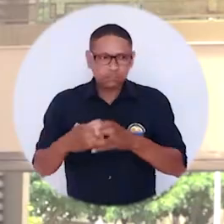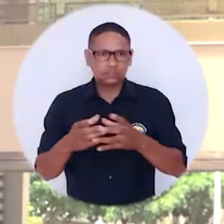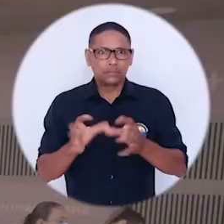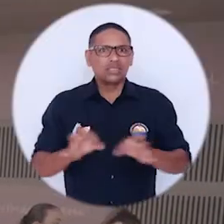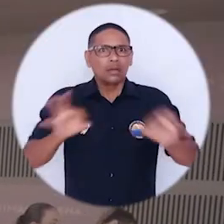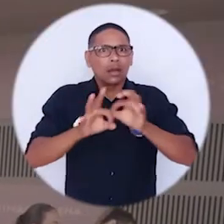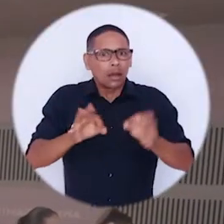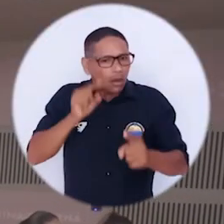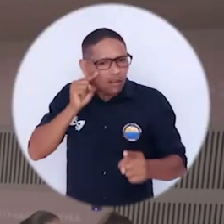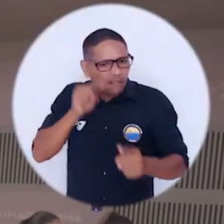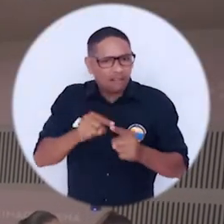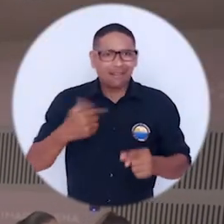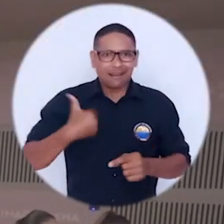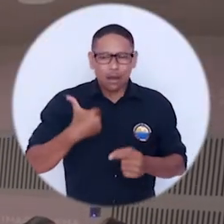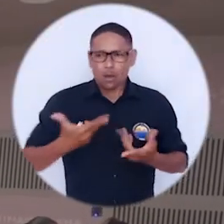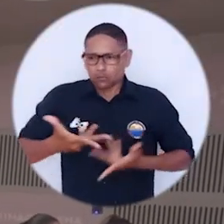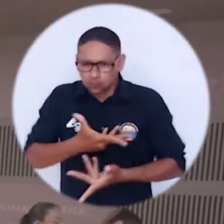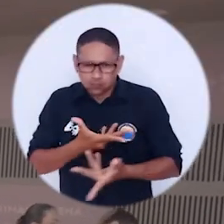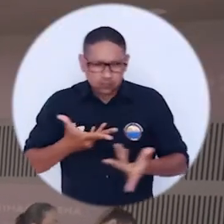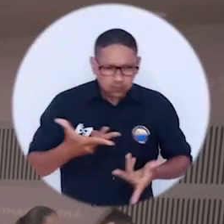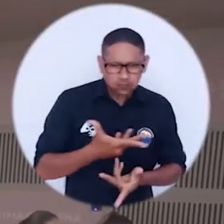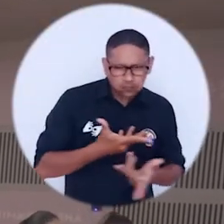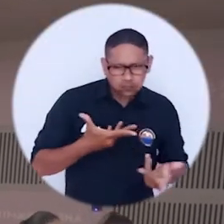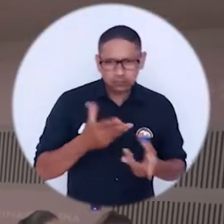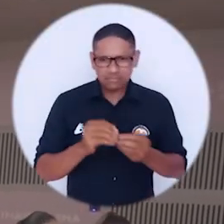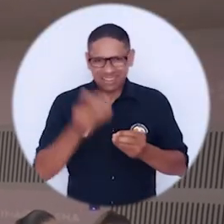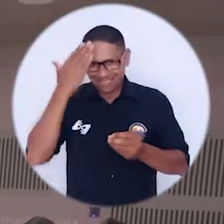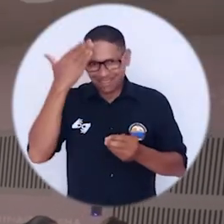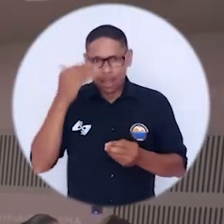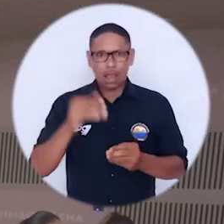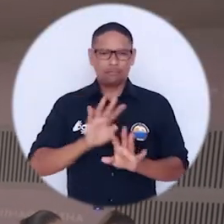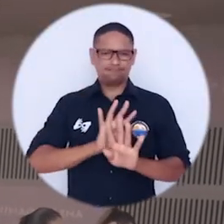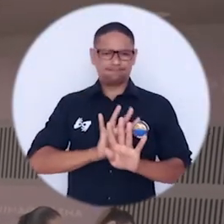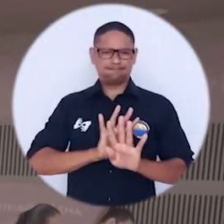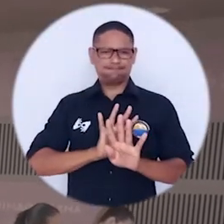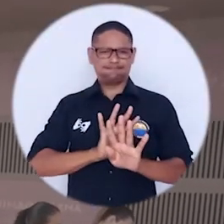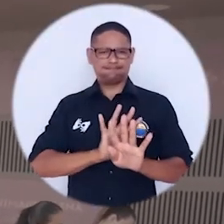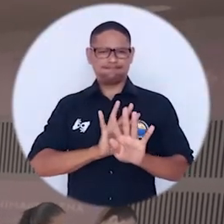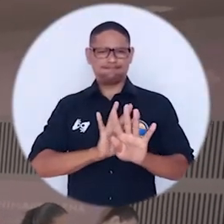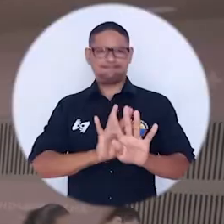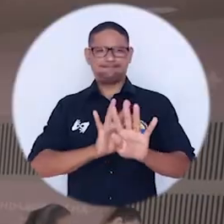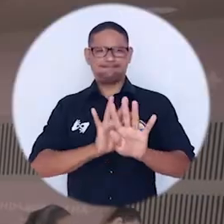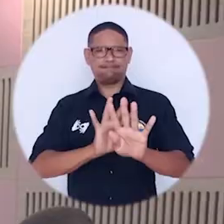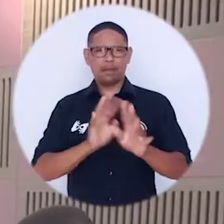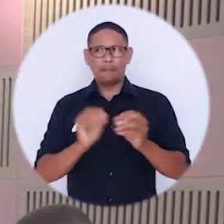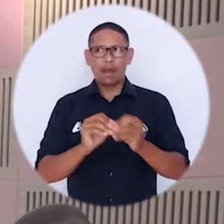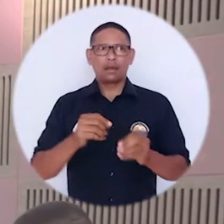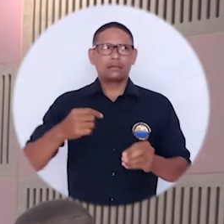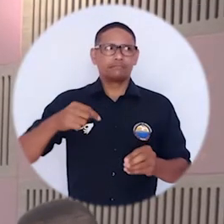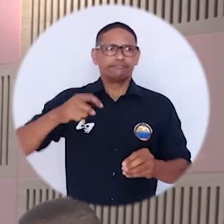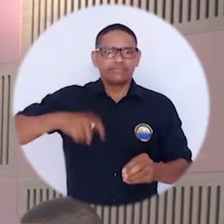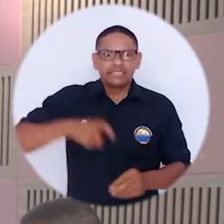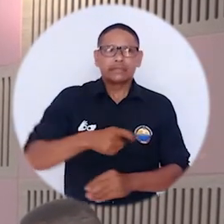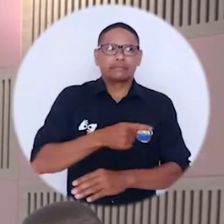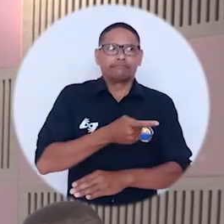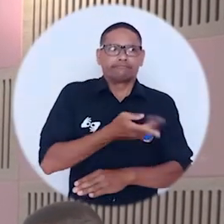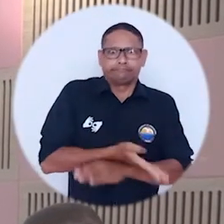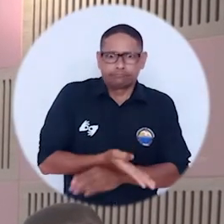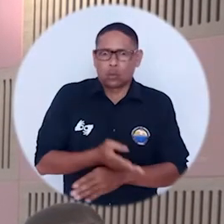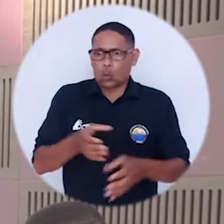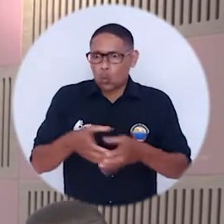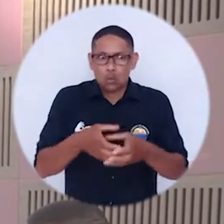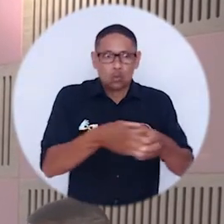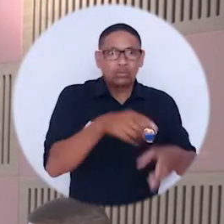estudiantes. El objetivo del encuentro con los jóvenes se centró en analizar la trayectoria de las jornadas de protestas, exponer las